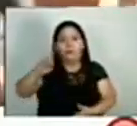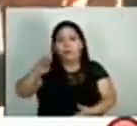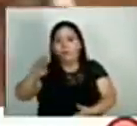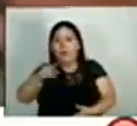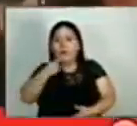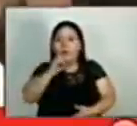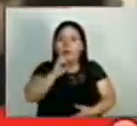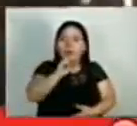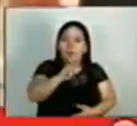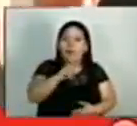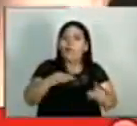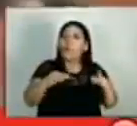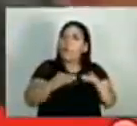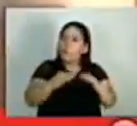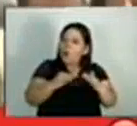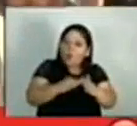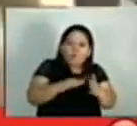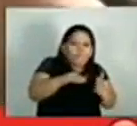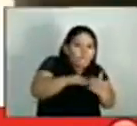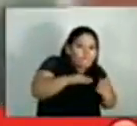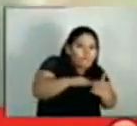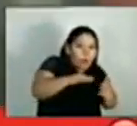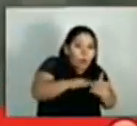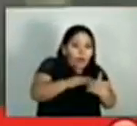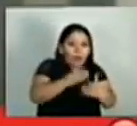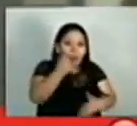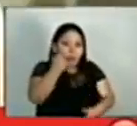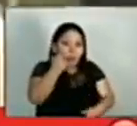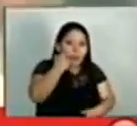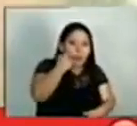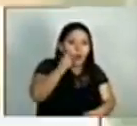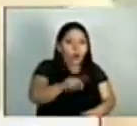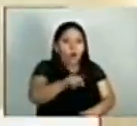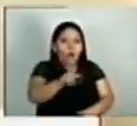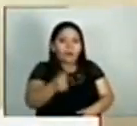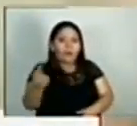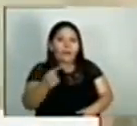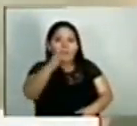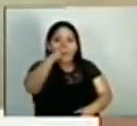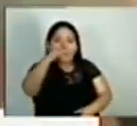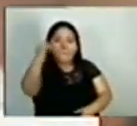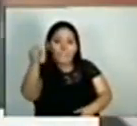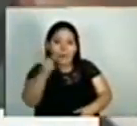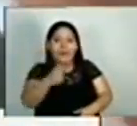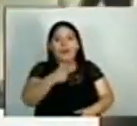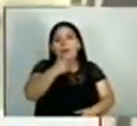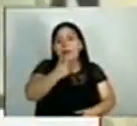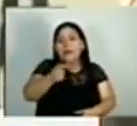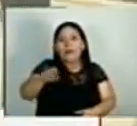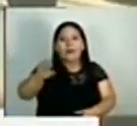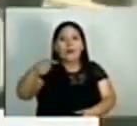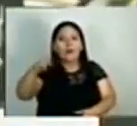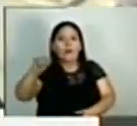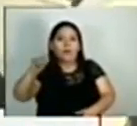señalado de conspirar y actuar como agente extranjero de Egipto. Ya le contamos más.